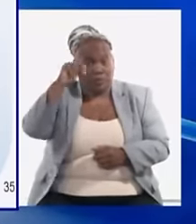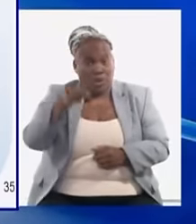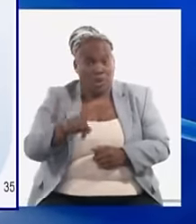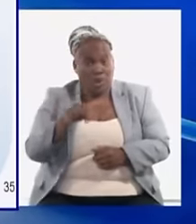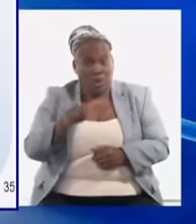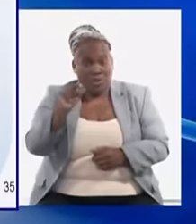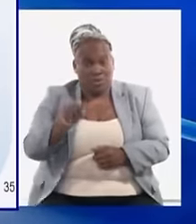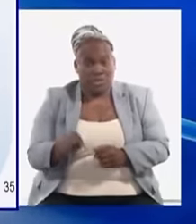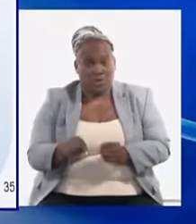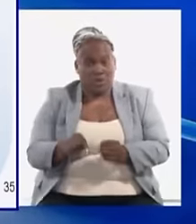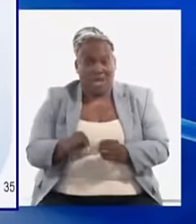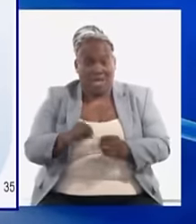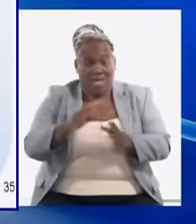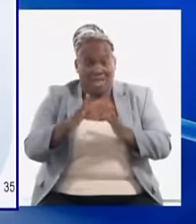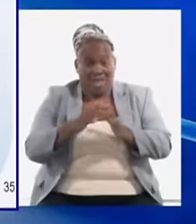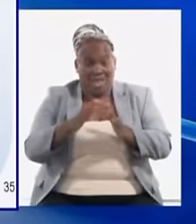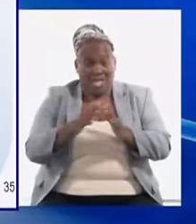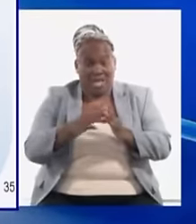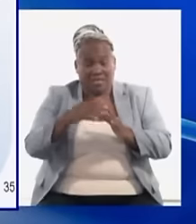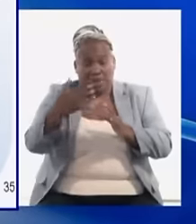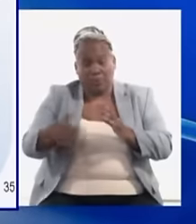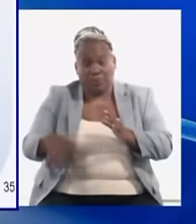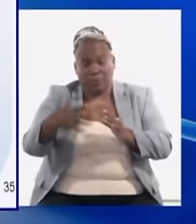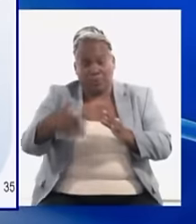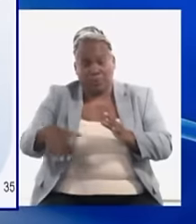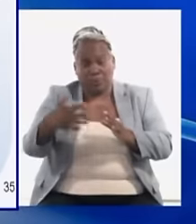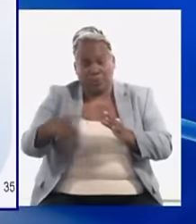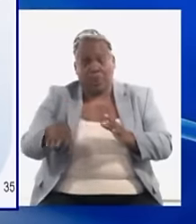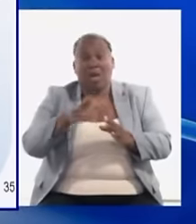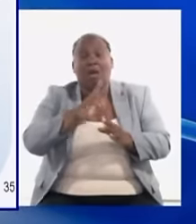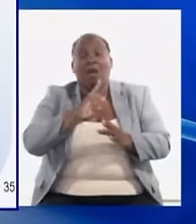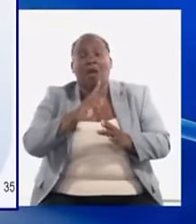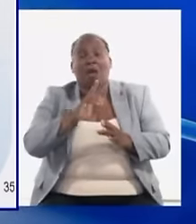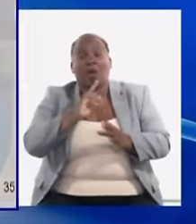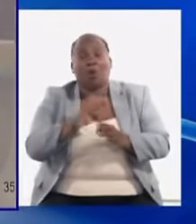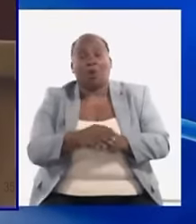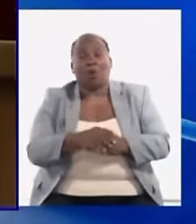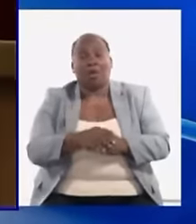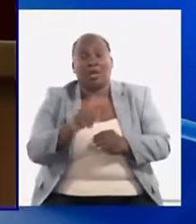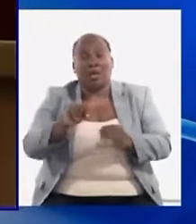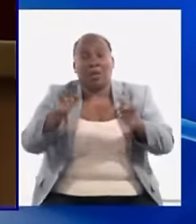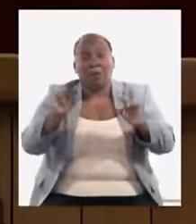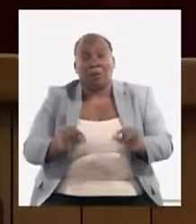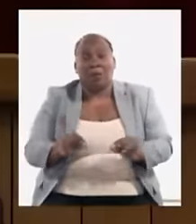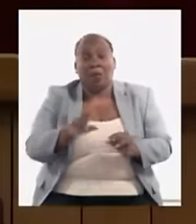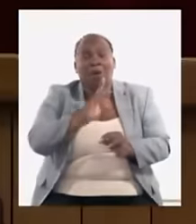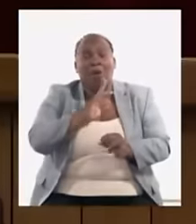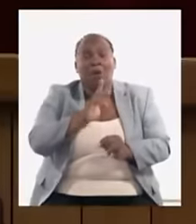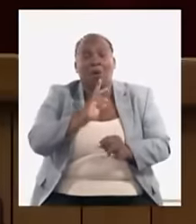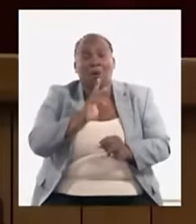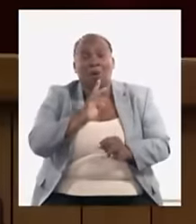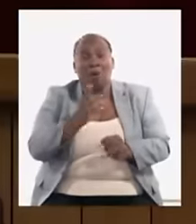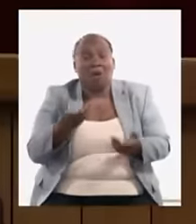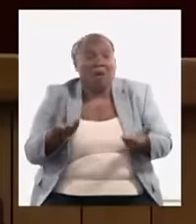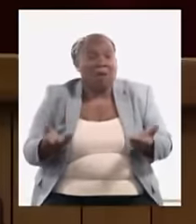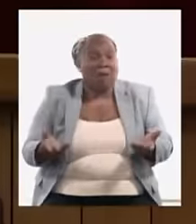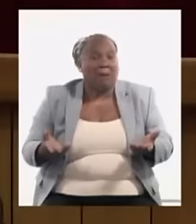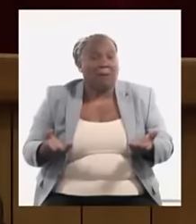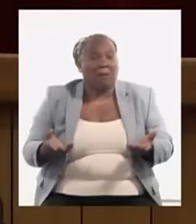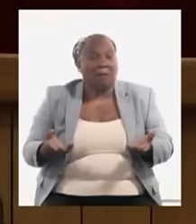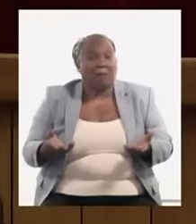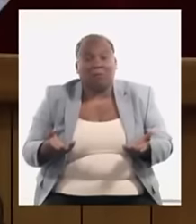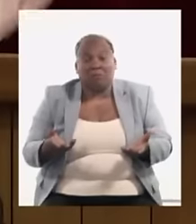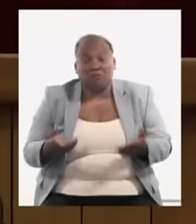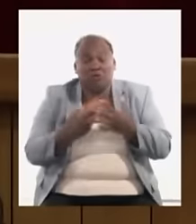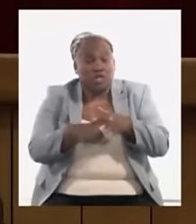salidero en la taza del baño o el avamán es tan poco lo que cuesta el agua que no sale a ver como las reglas